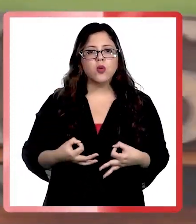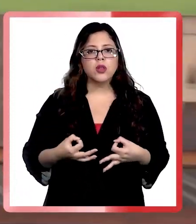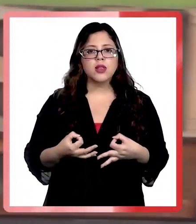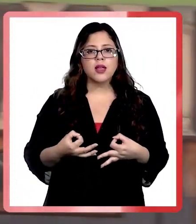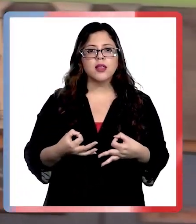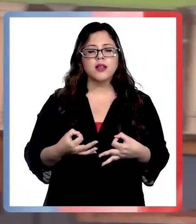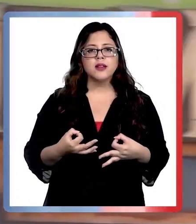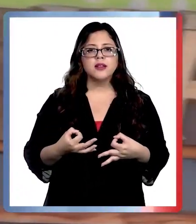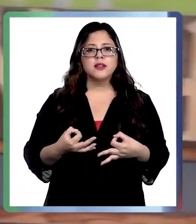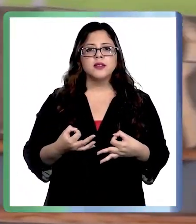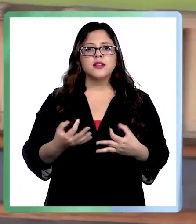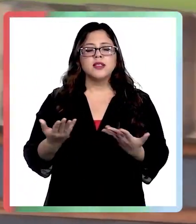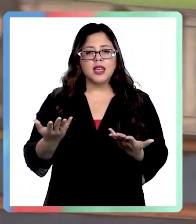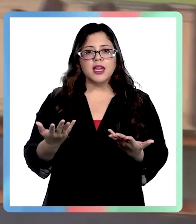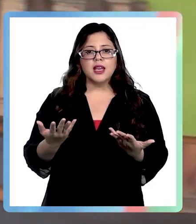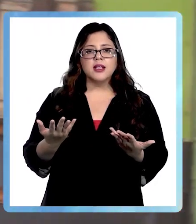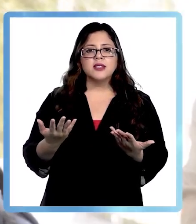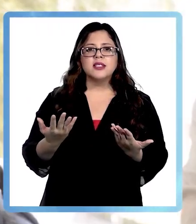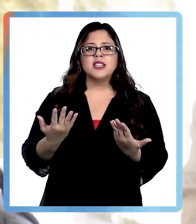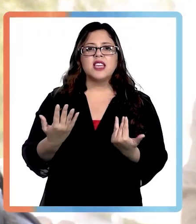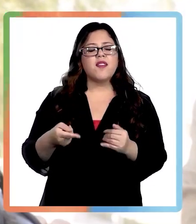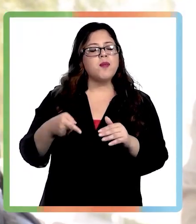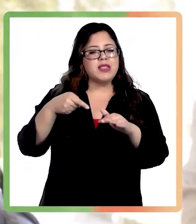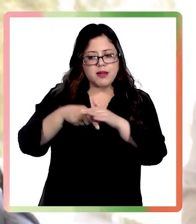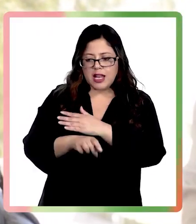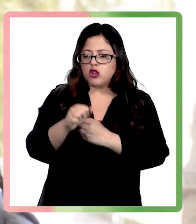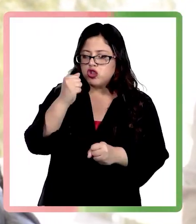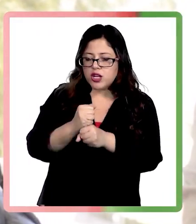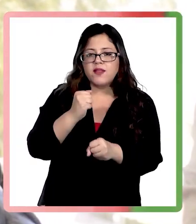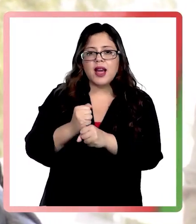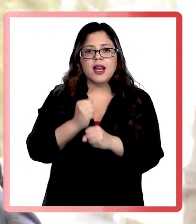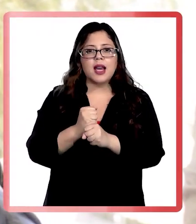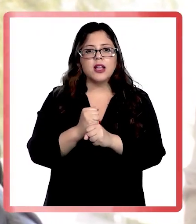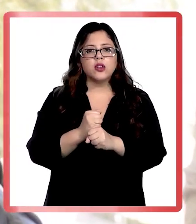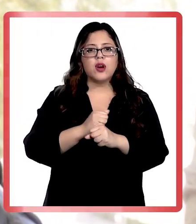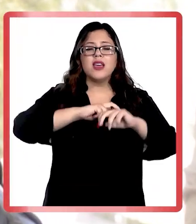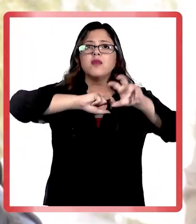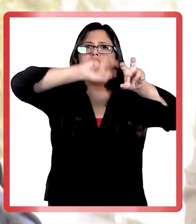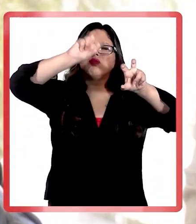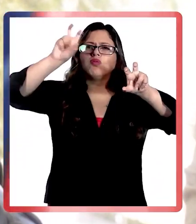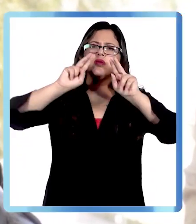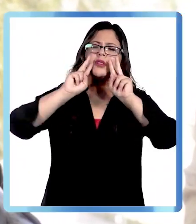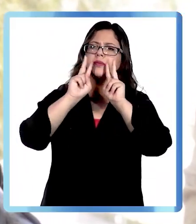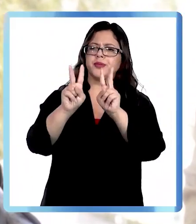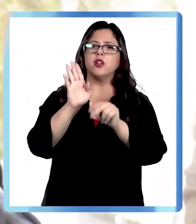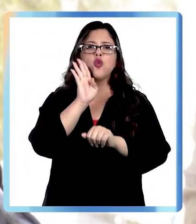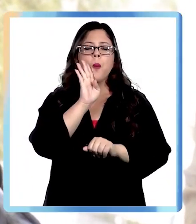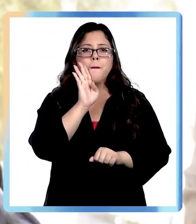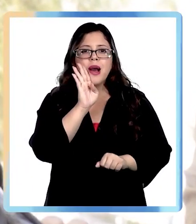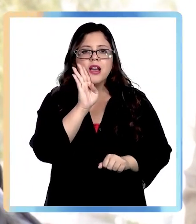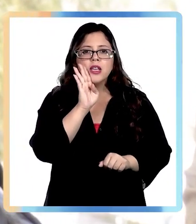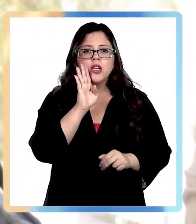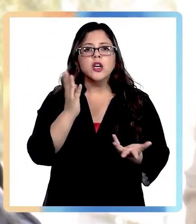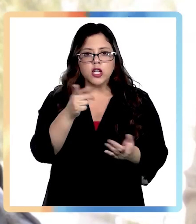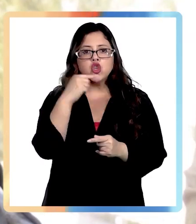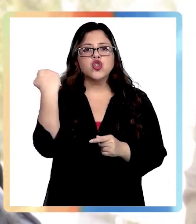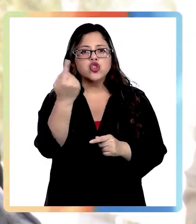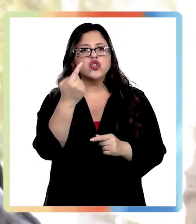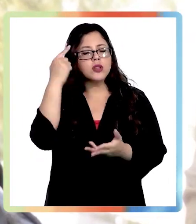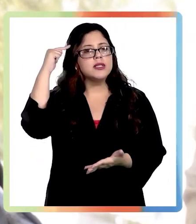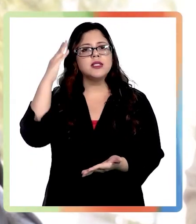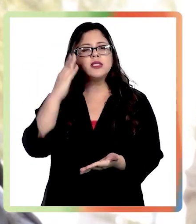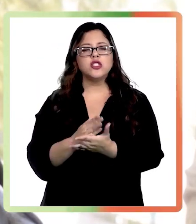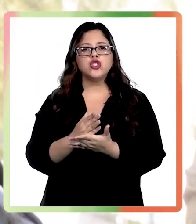estar interviniendo las veces que sea necesario. Era un escrito que se vio en uno de los baños y nosotros tomamos las medidas absolutamente